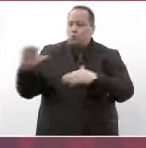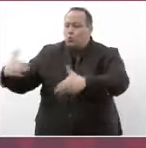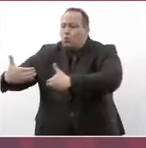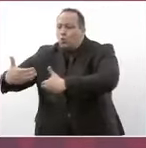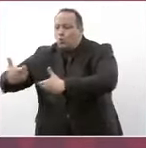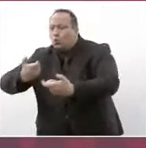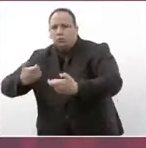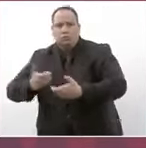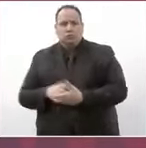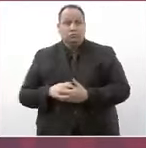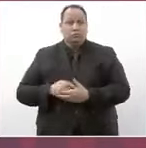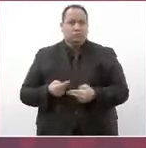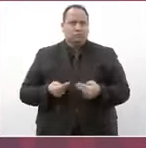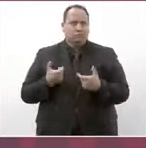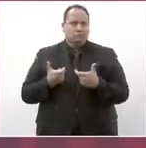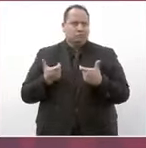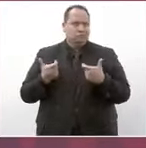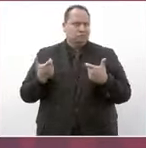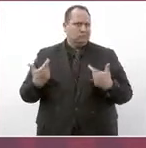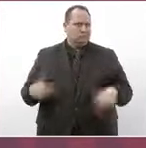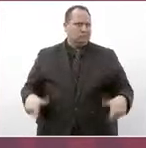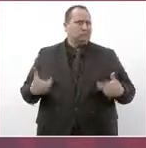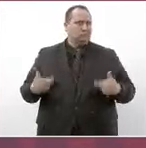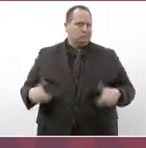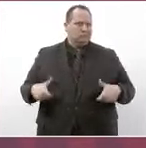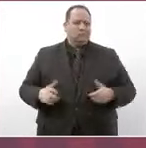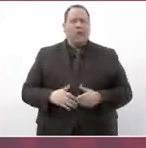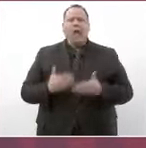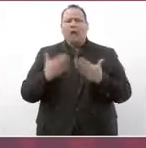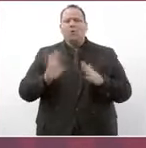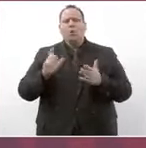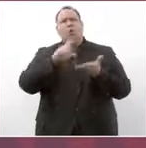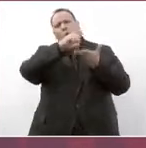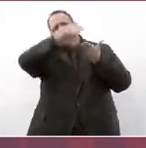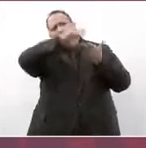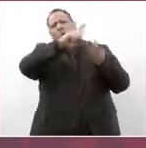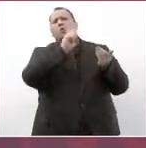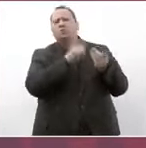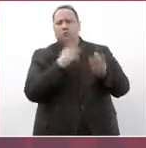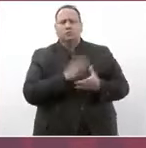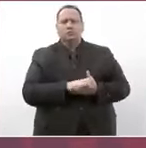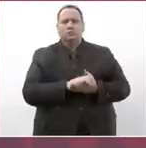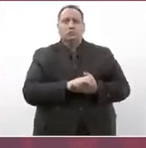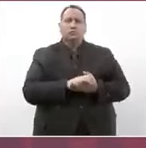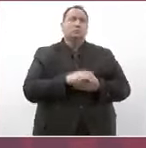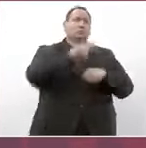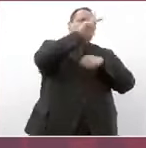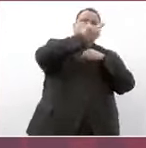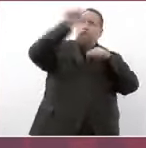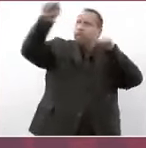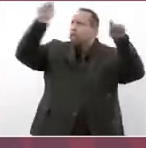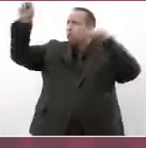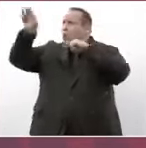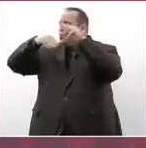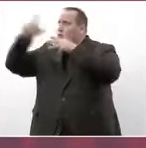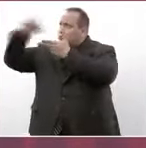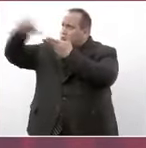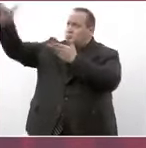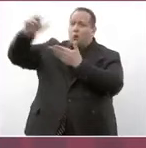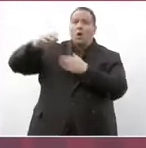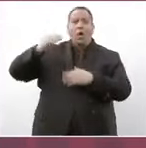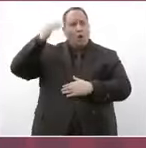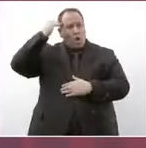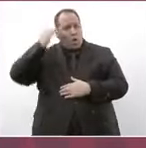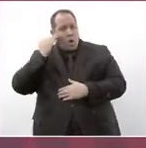un gran negocio ahora estamos comprando los medicamentos en todos los países del mundo en